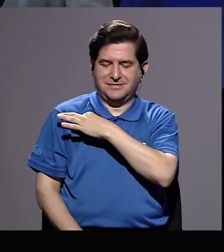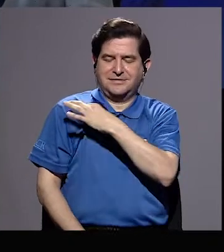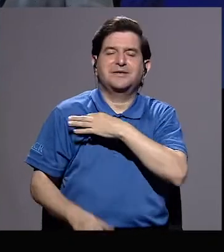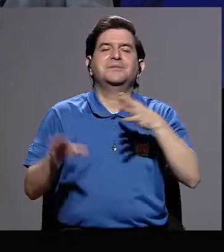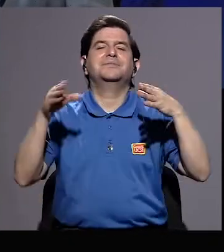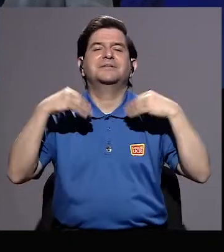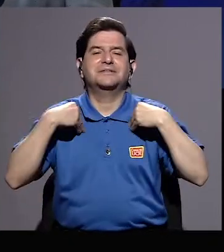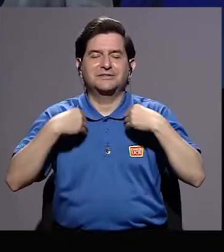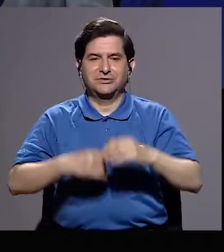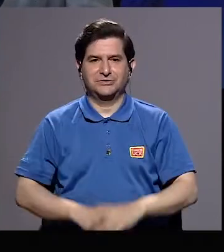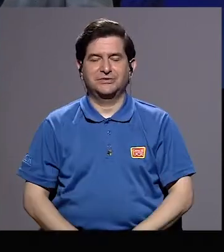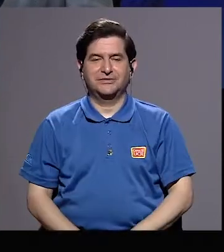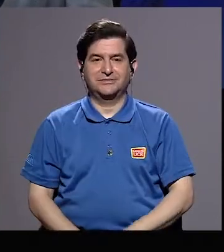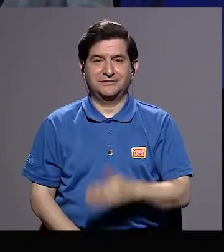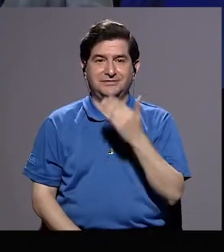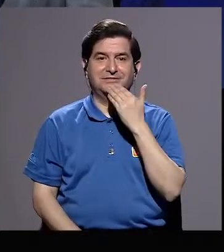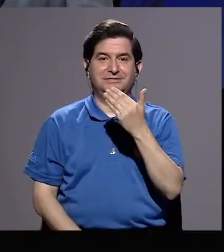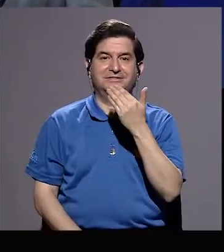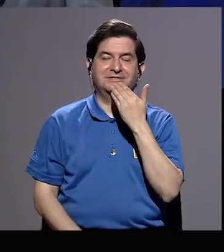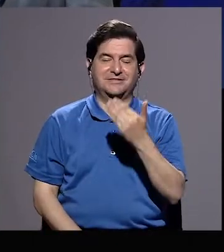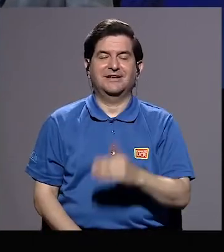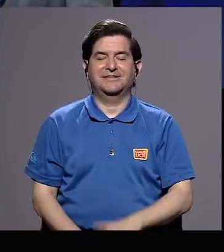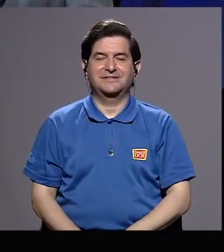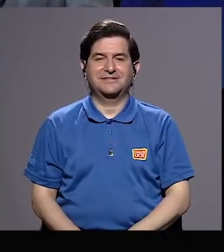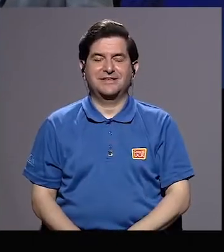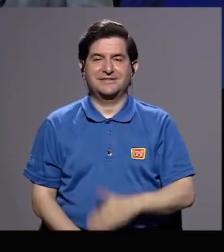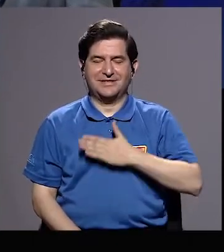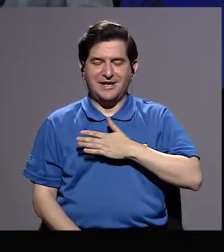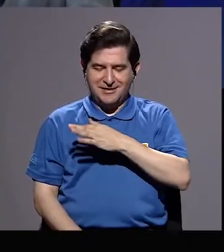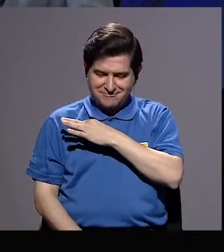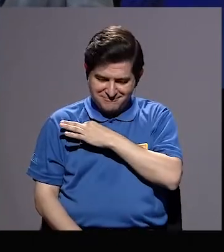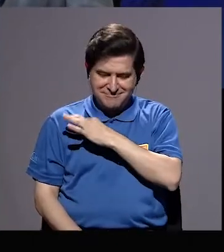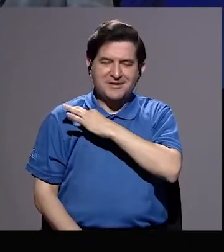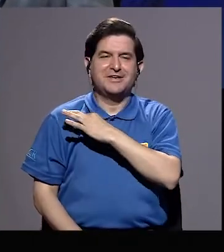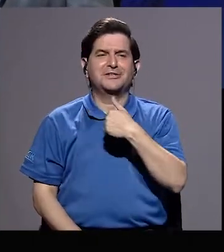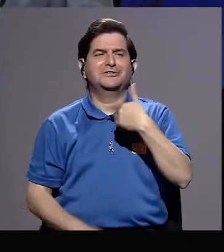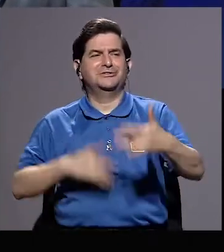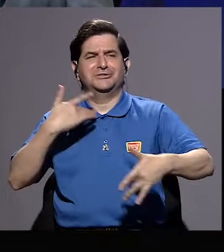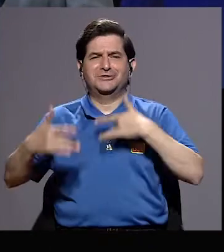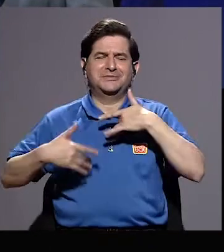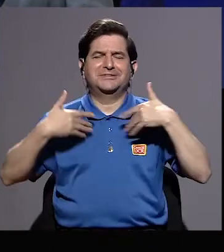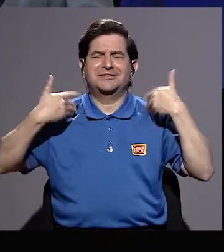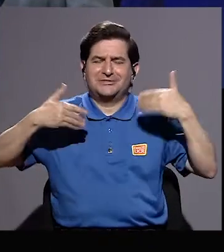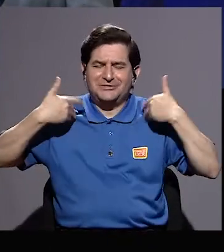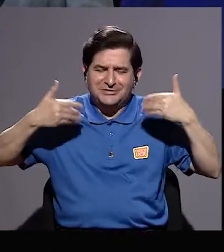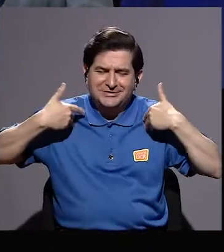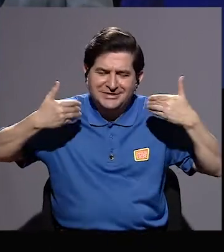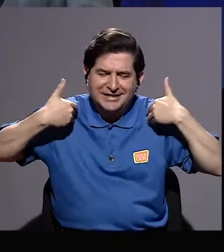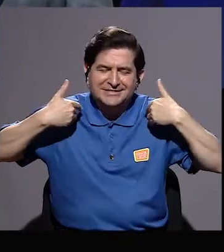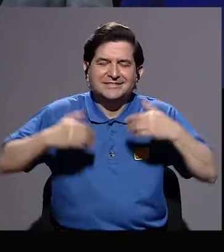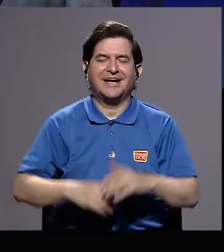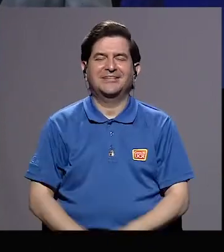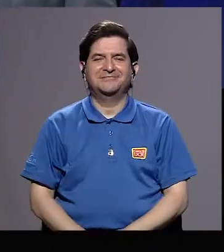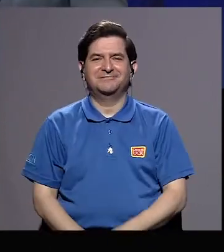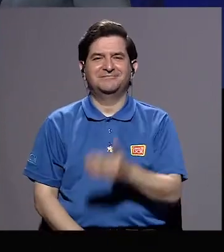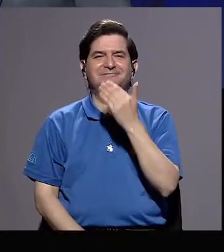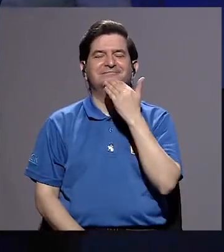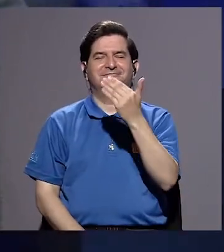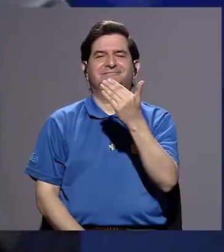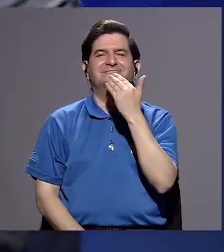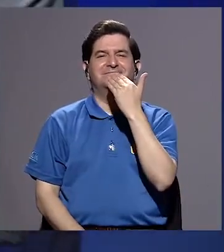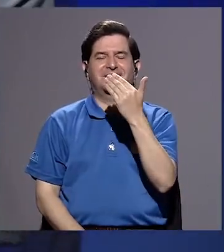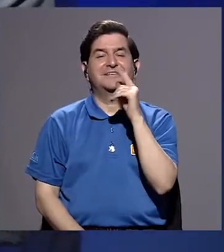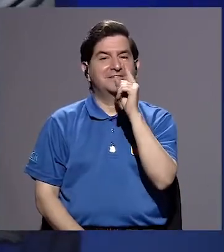invitación. Sí, gracias. Muchas gracias por haberme invitado. Me siento muy contenta. Muchísimas